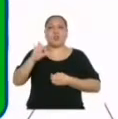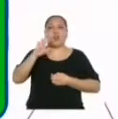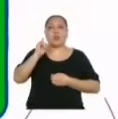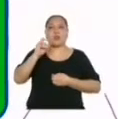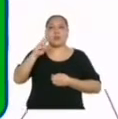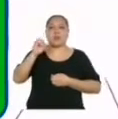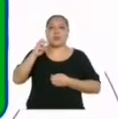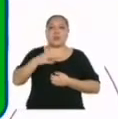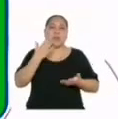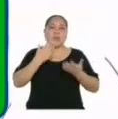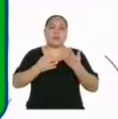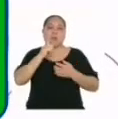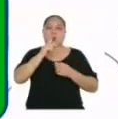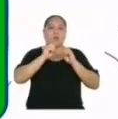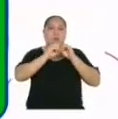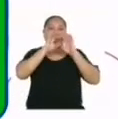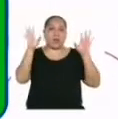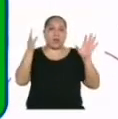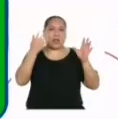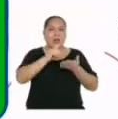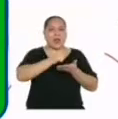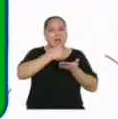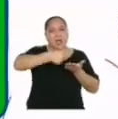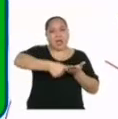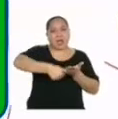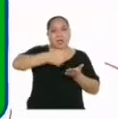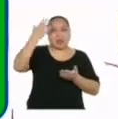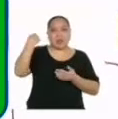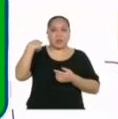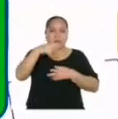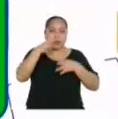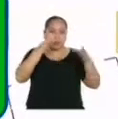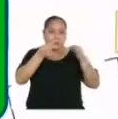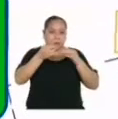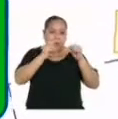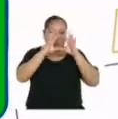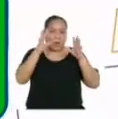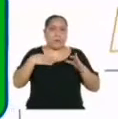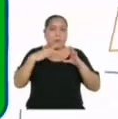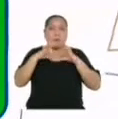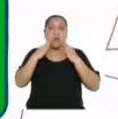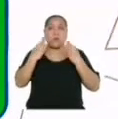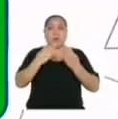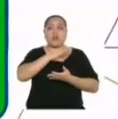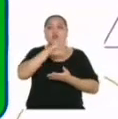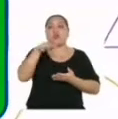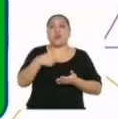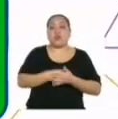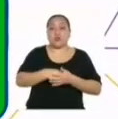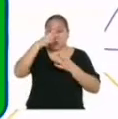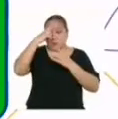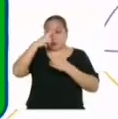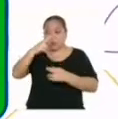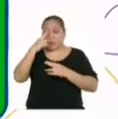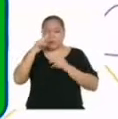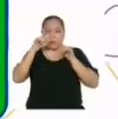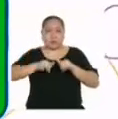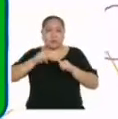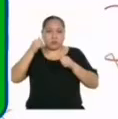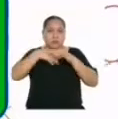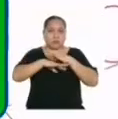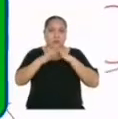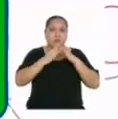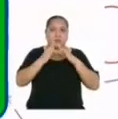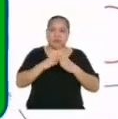Hola, Jeremis. Quizás no fue muy clara con mi carta anterior. Acá te explico mejor. En mi familia, todas y todos respetamos el aislamiento